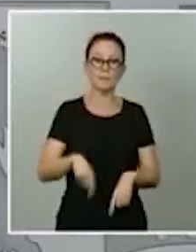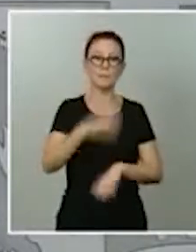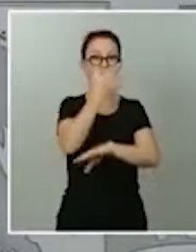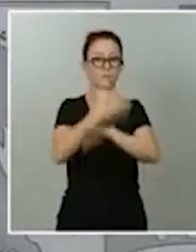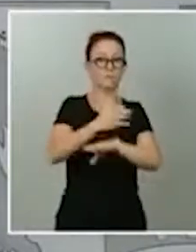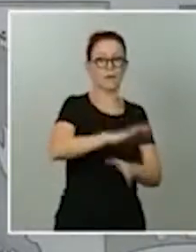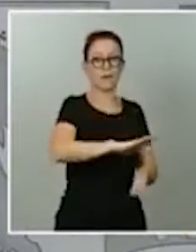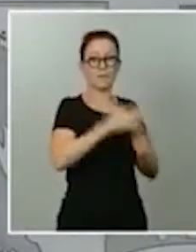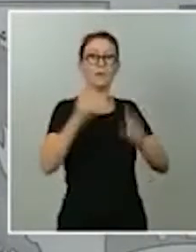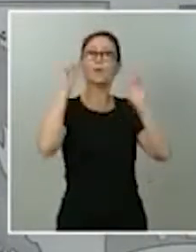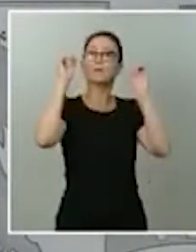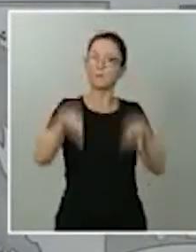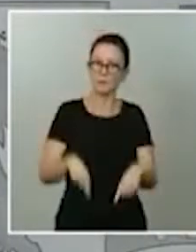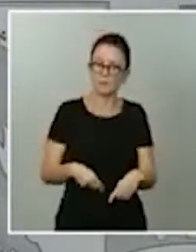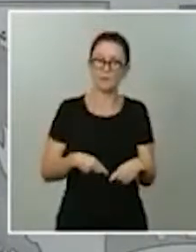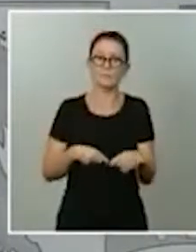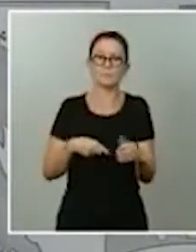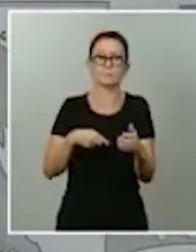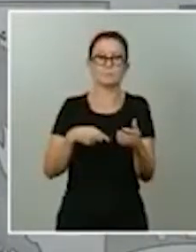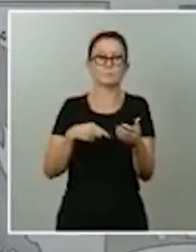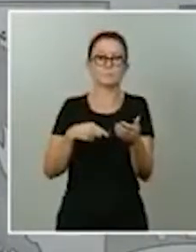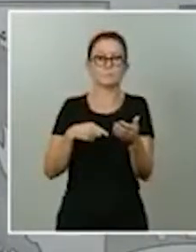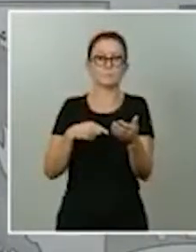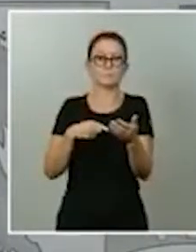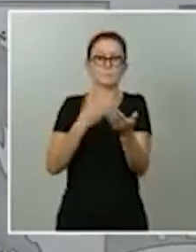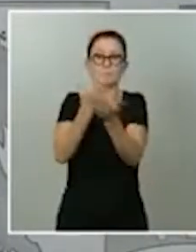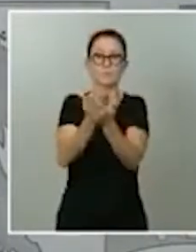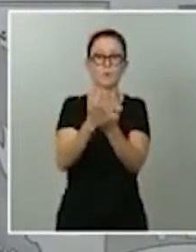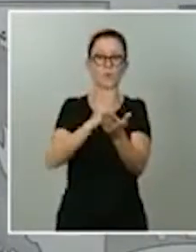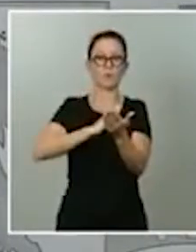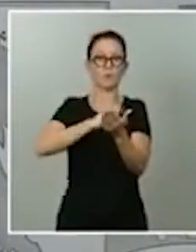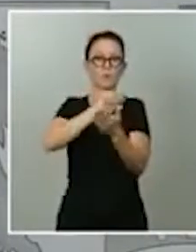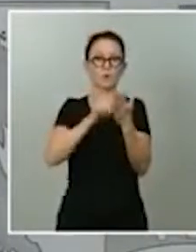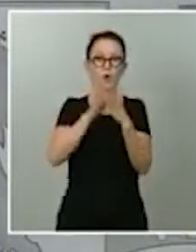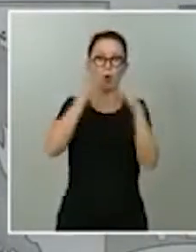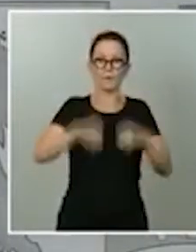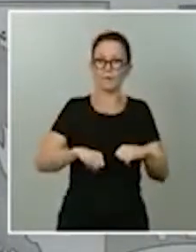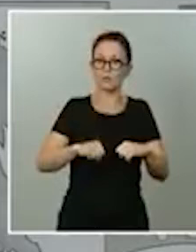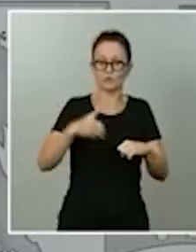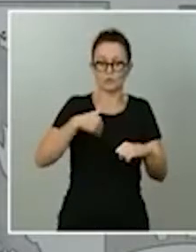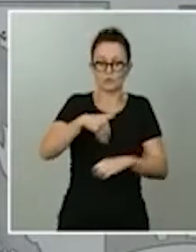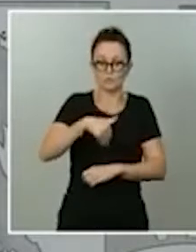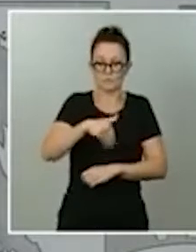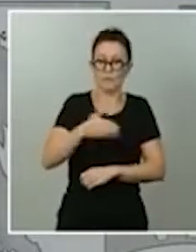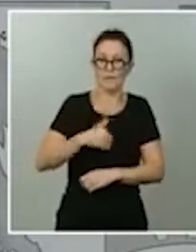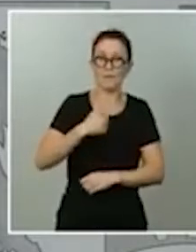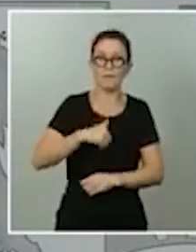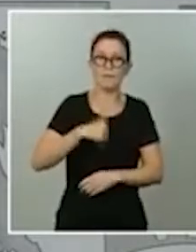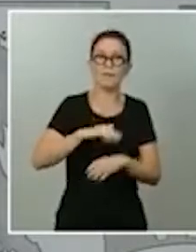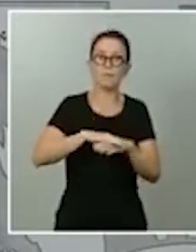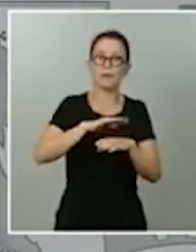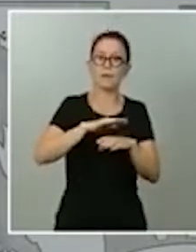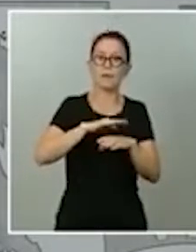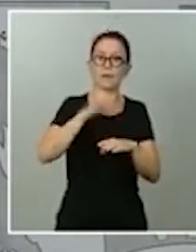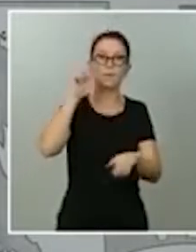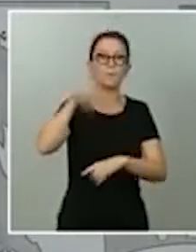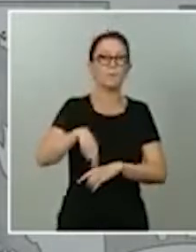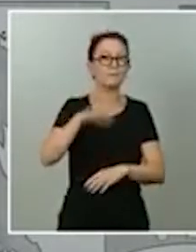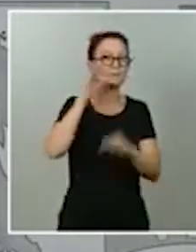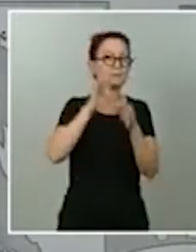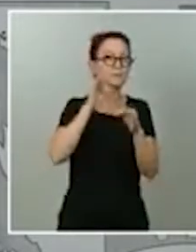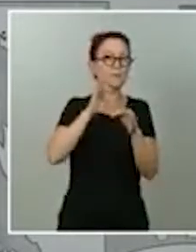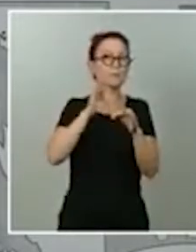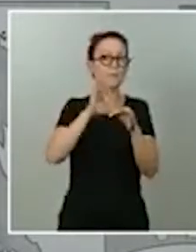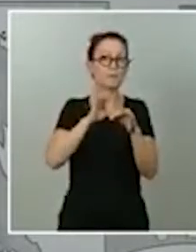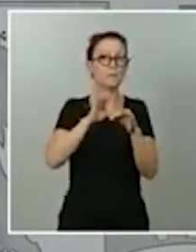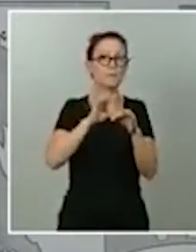autónomas a que aceleren la firma de esos convenios para que en el mes de septiembre tengamos una masa ingente de compatriotas